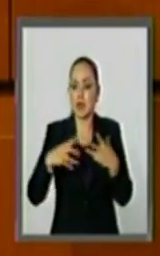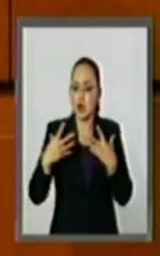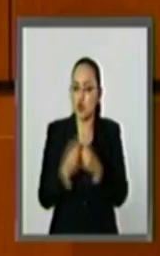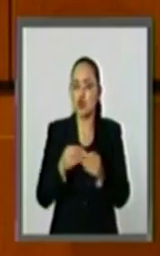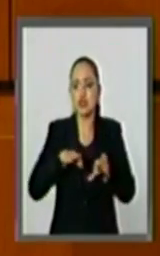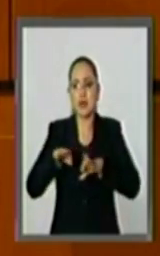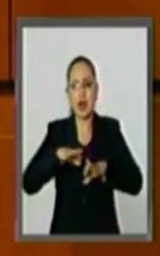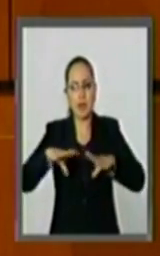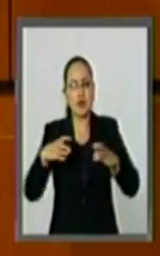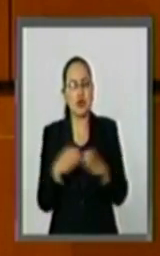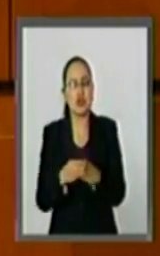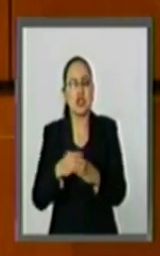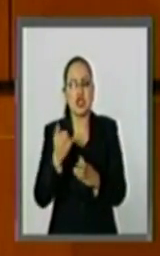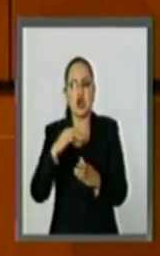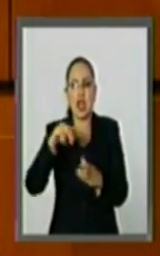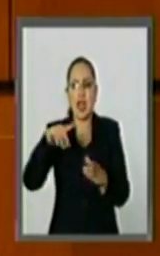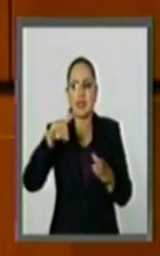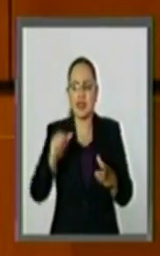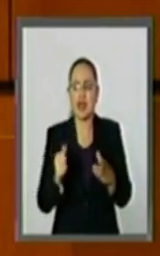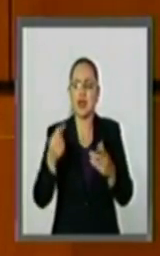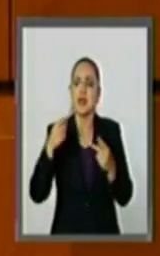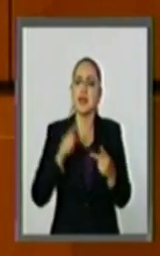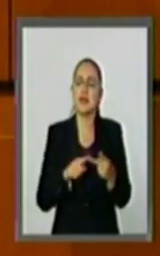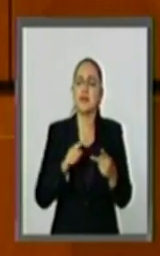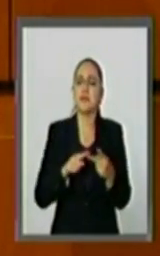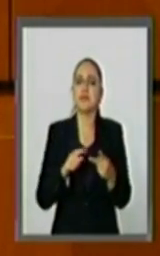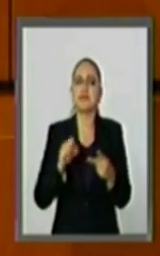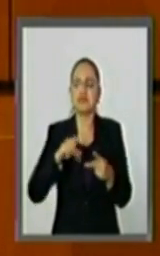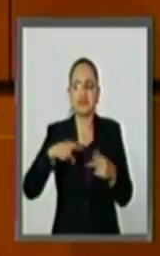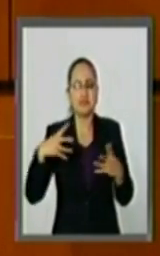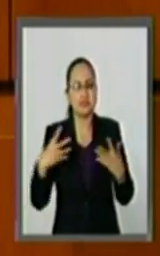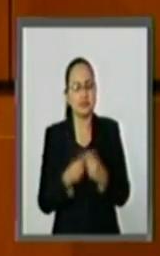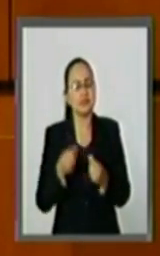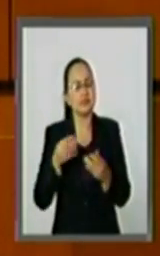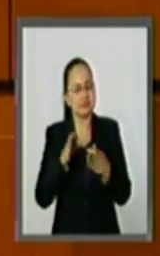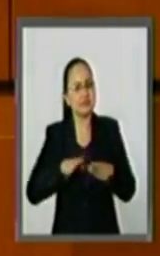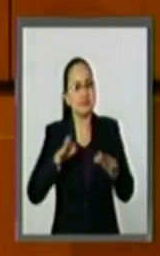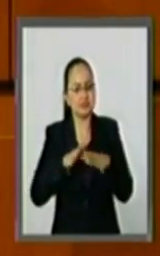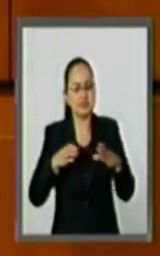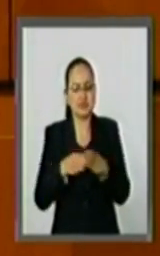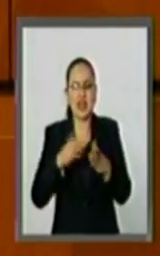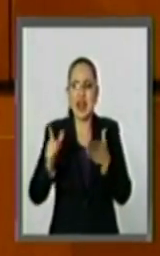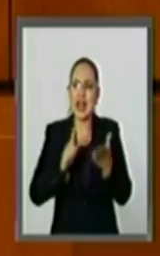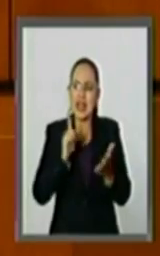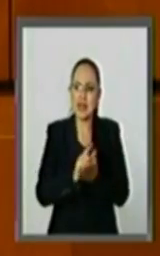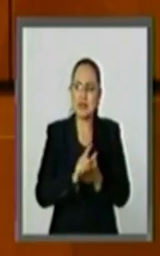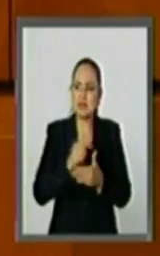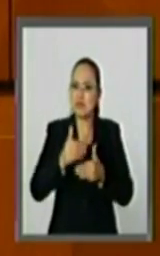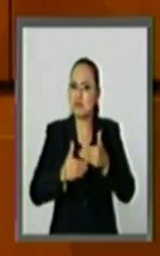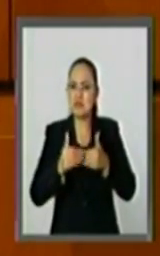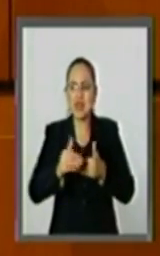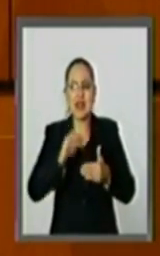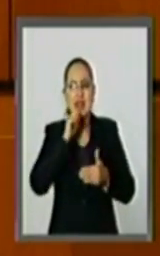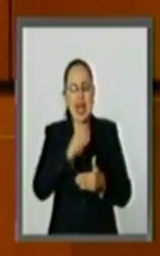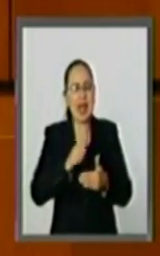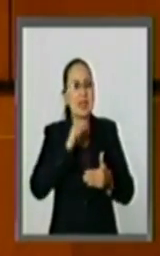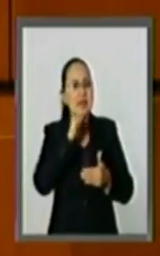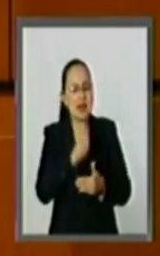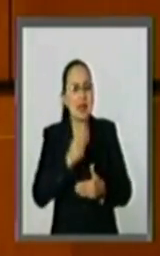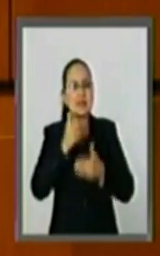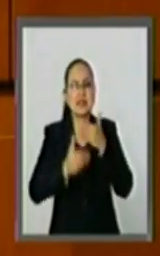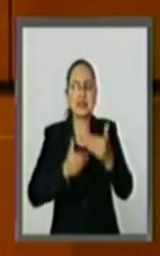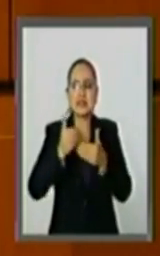también con Yolanda de la Torre, de manera muy importante y la ley no pasaba. En ese momento se creía